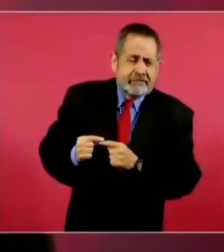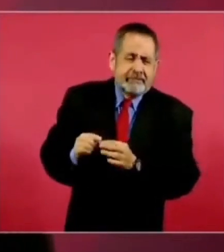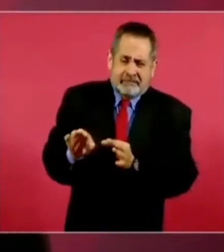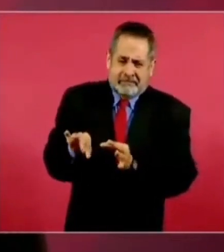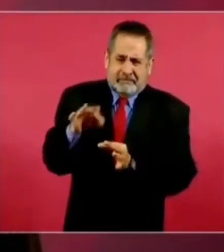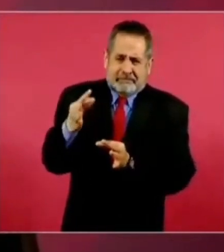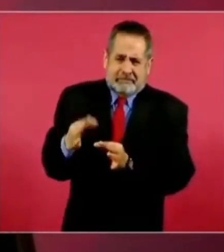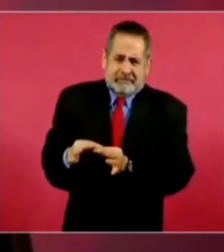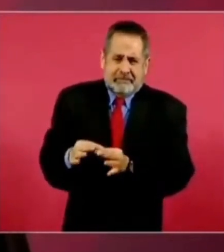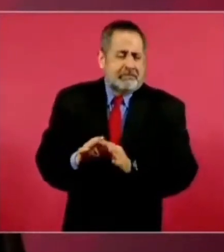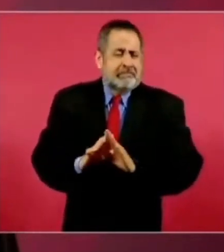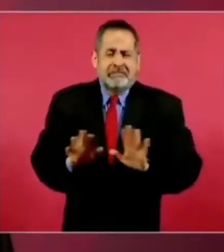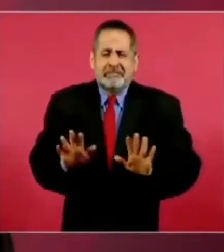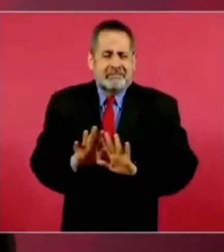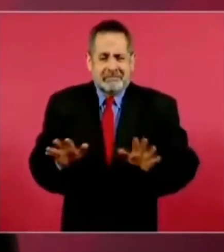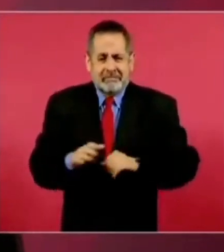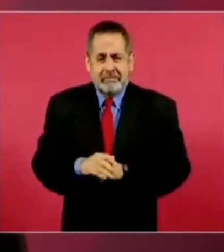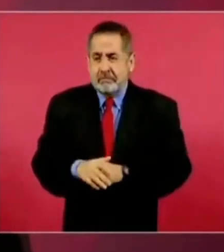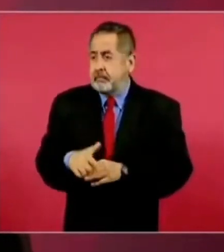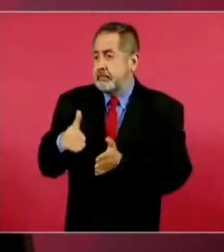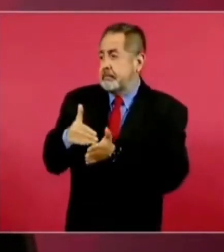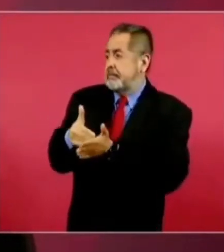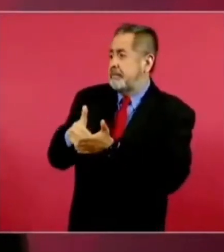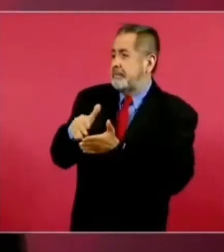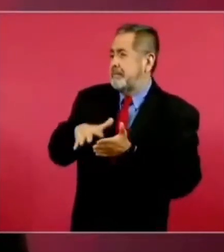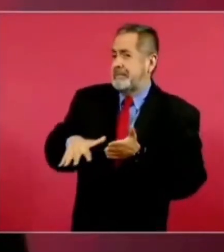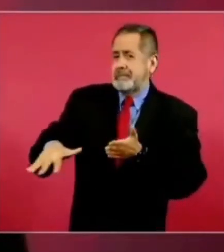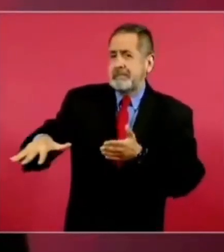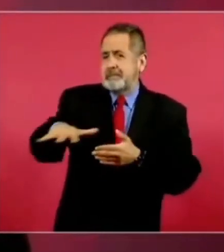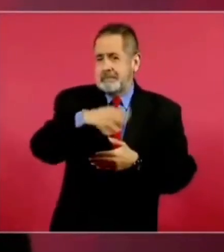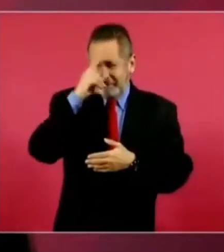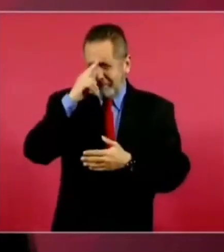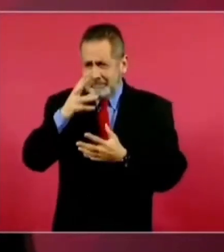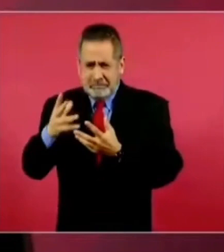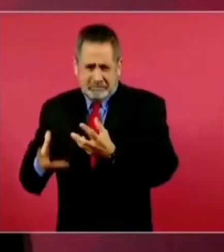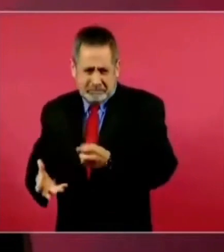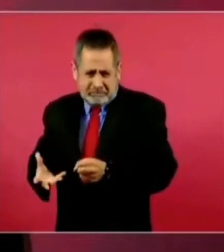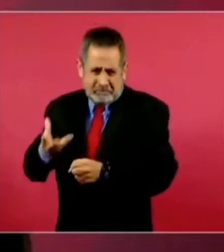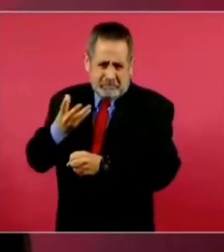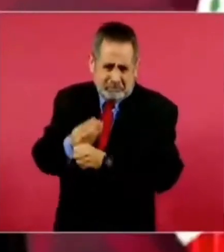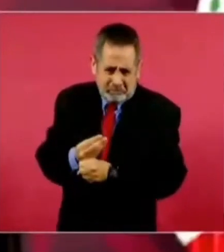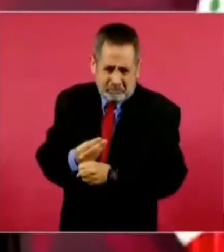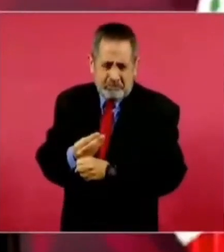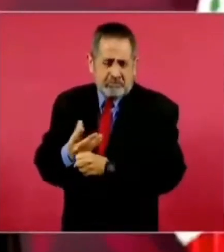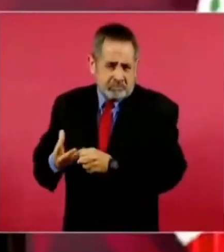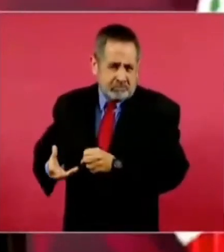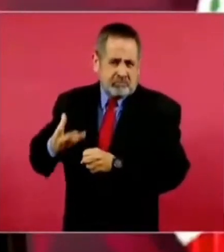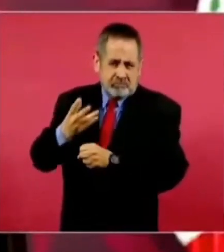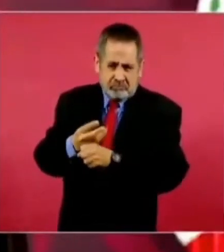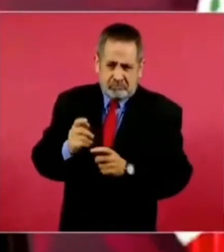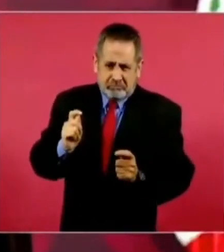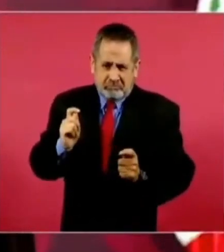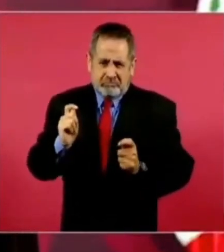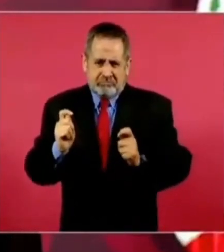junto con millones de mexicanos contribuimos a crear un cambio